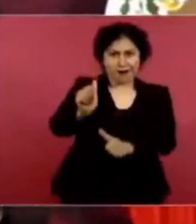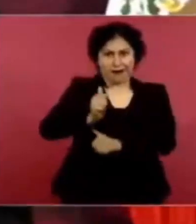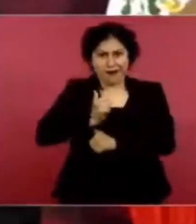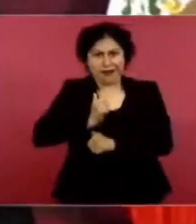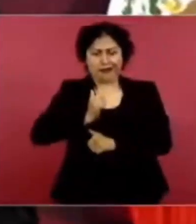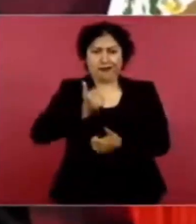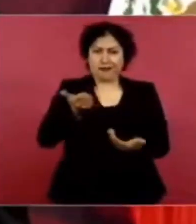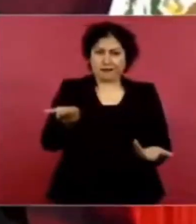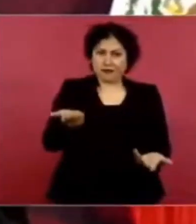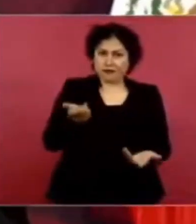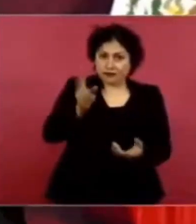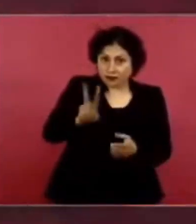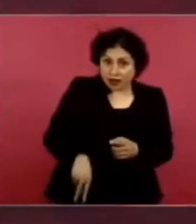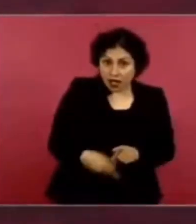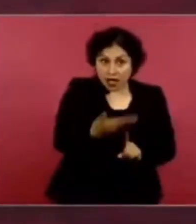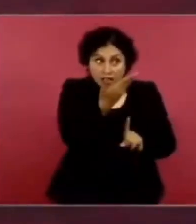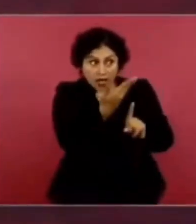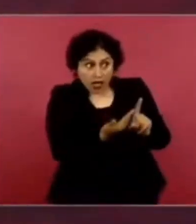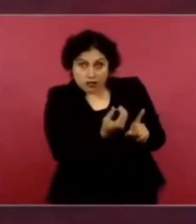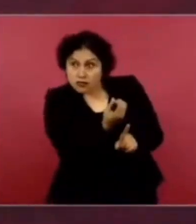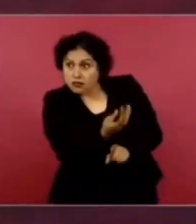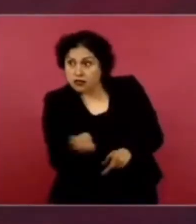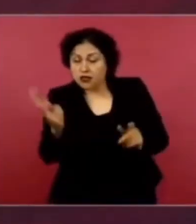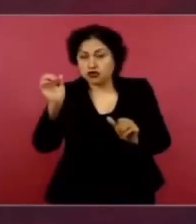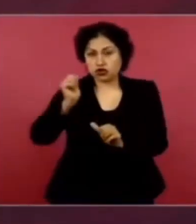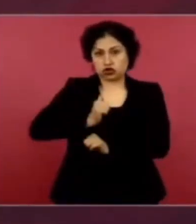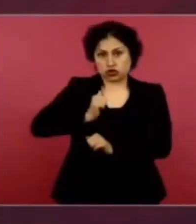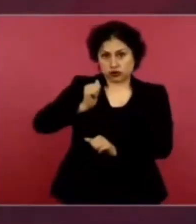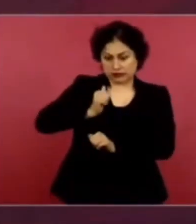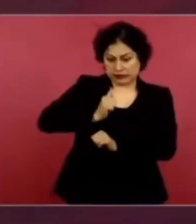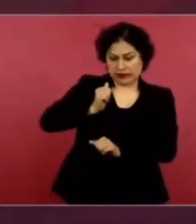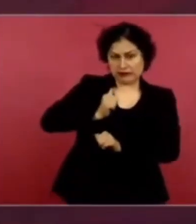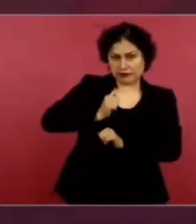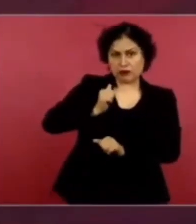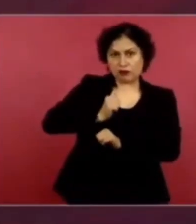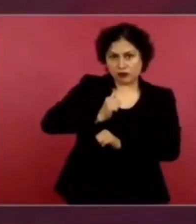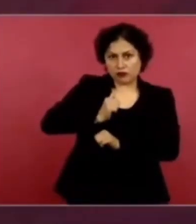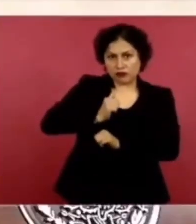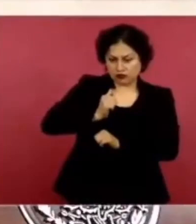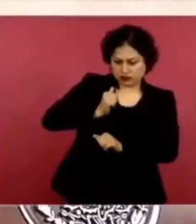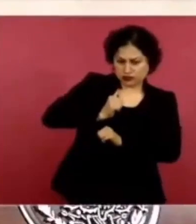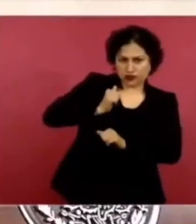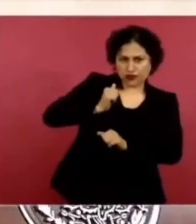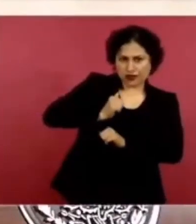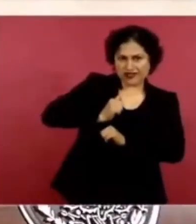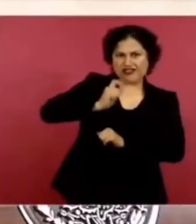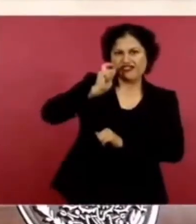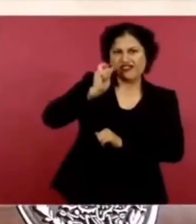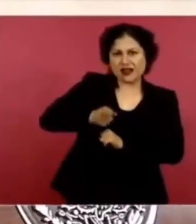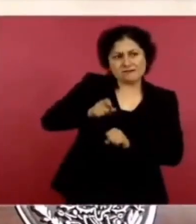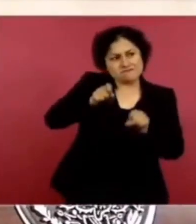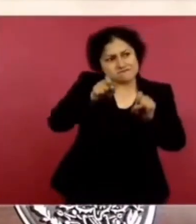el soldado, el soldado, marino, soldado es pueblo uniformado,